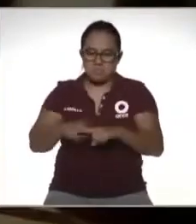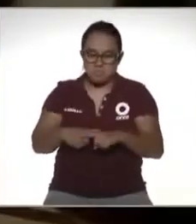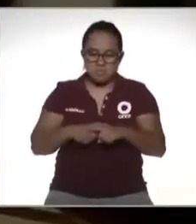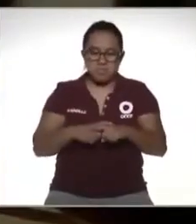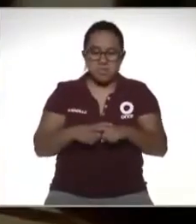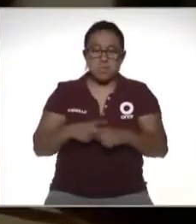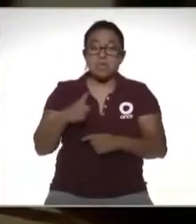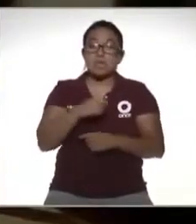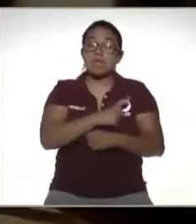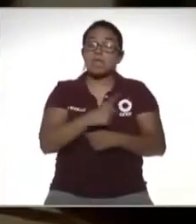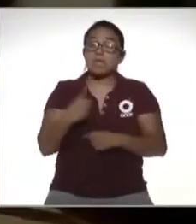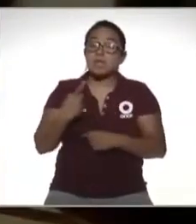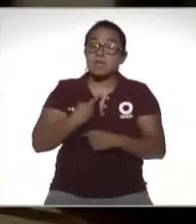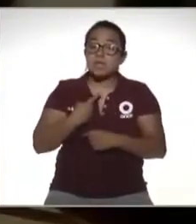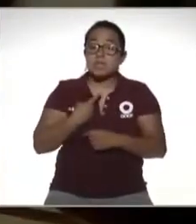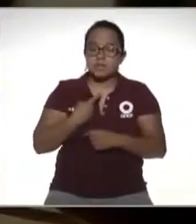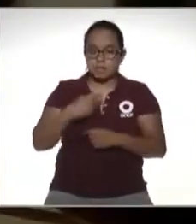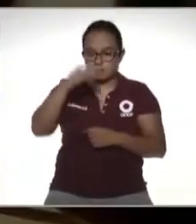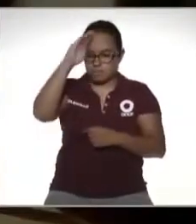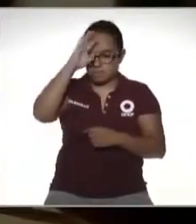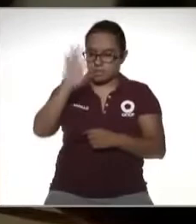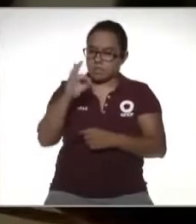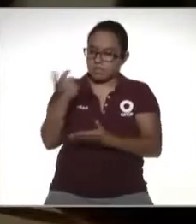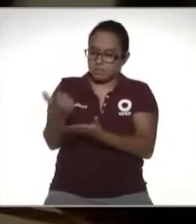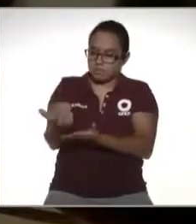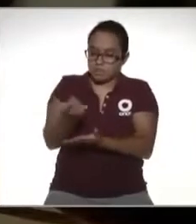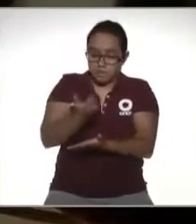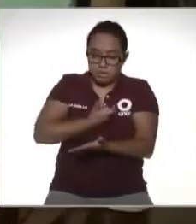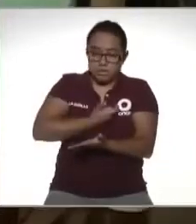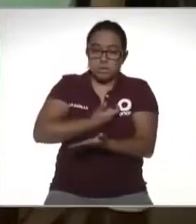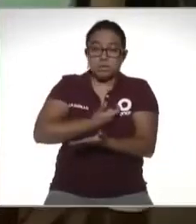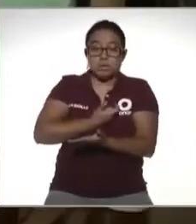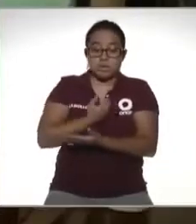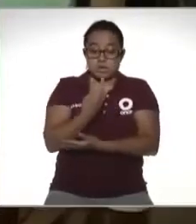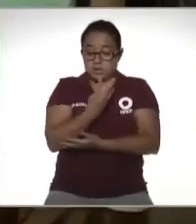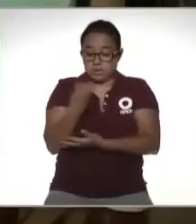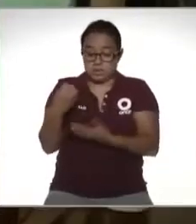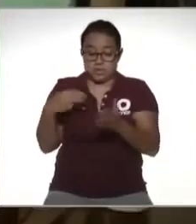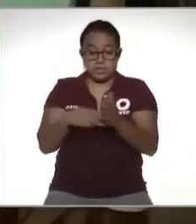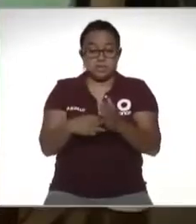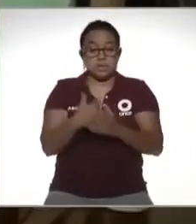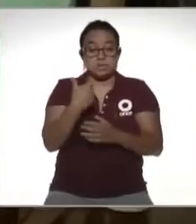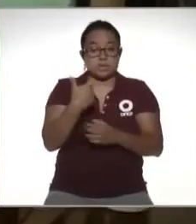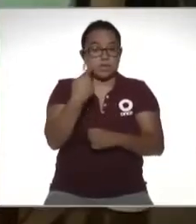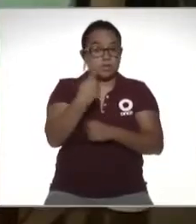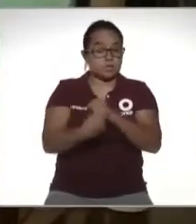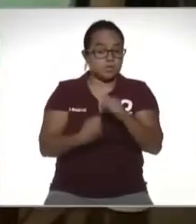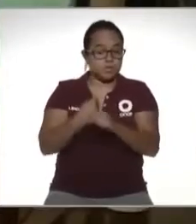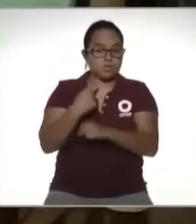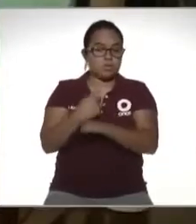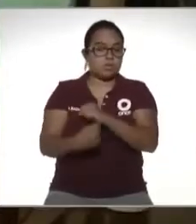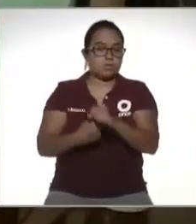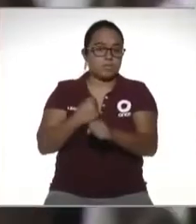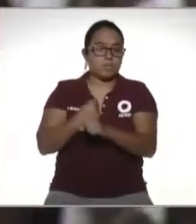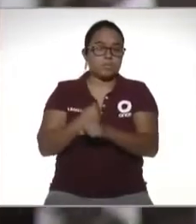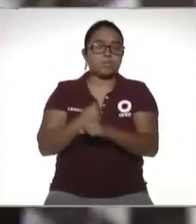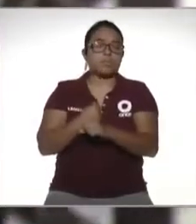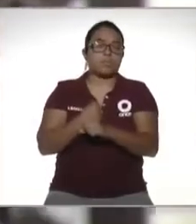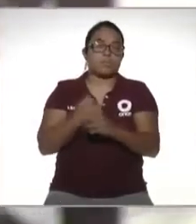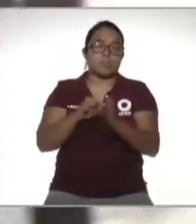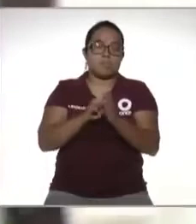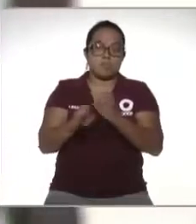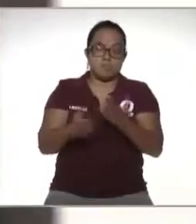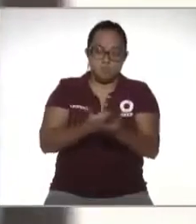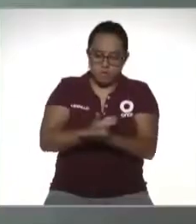hay que hacer hincapié que si obtuvieron ingresos por un monto hasta 300 mil pesos anuales incluyendo